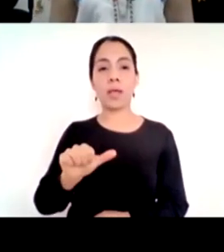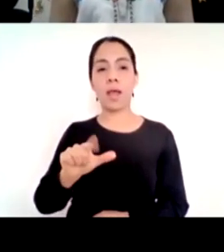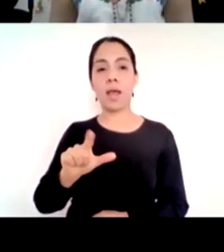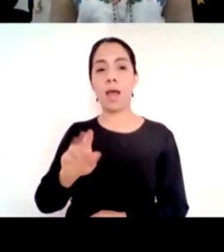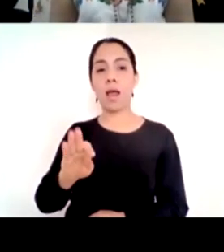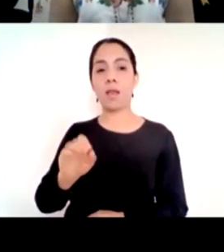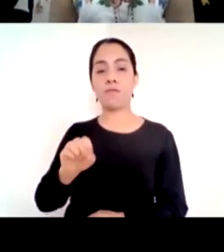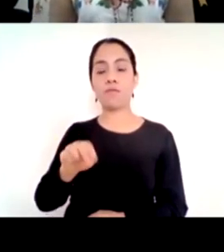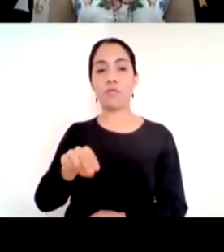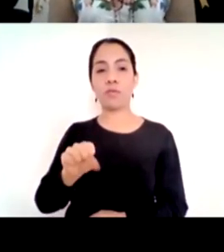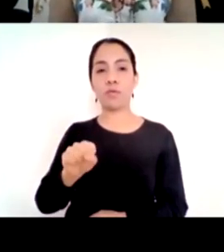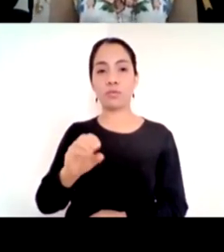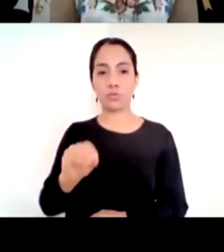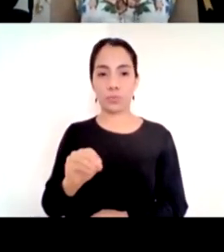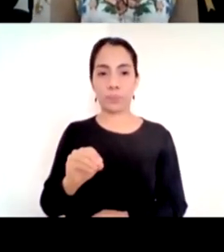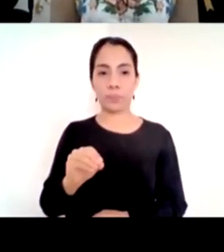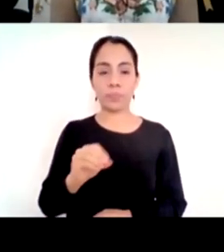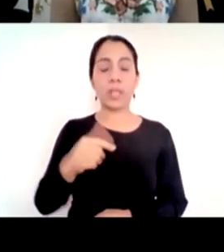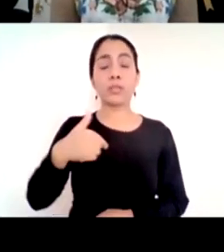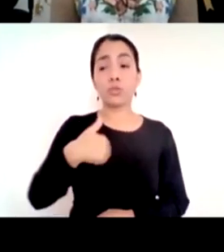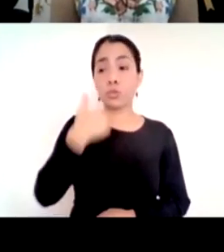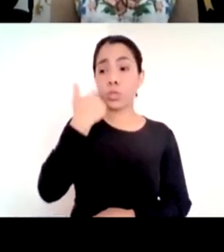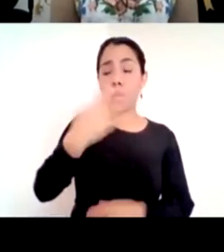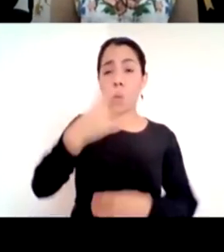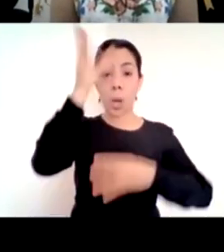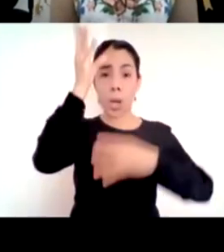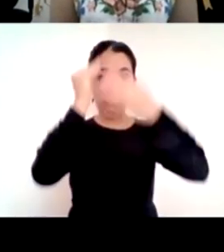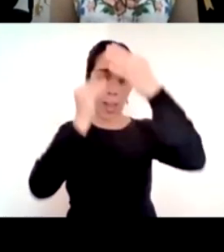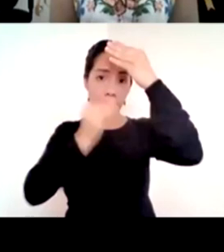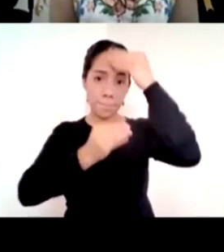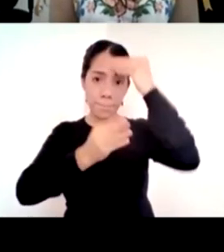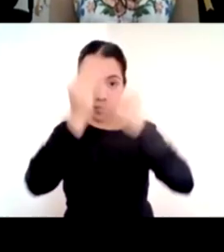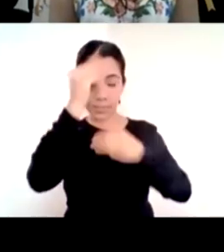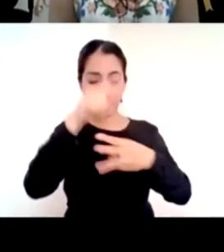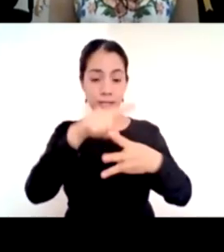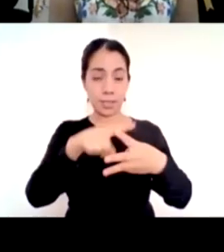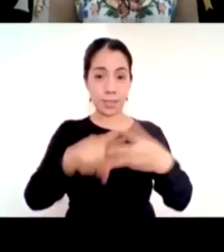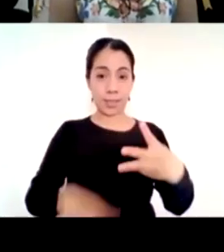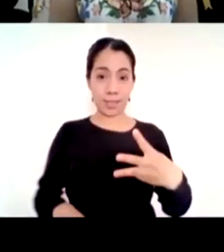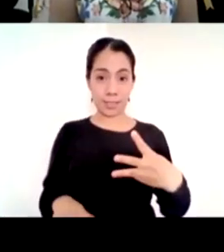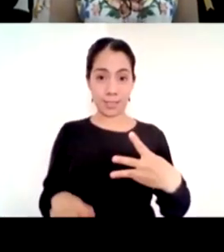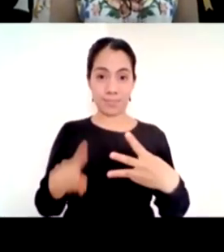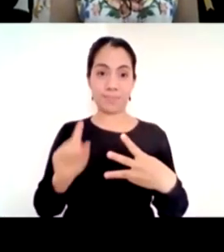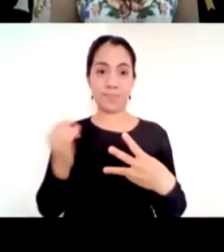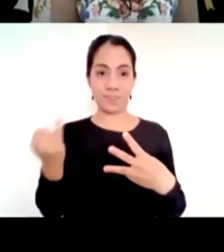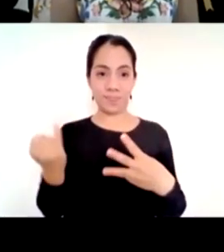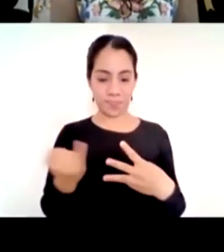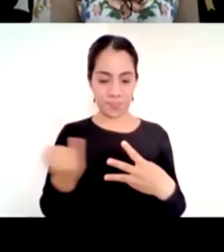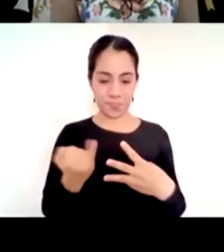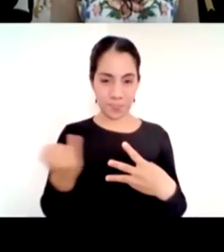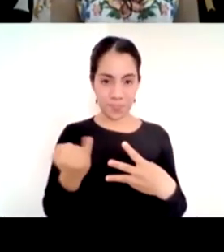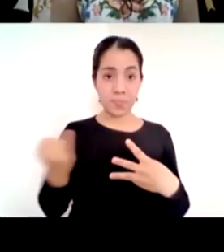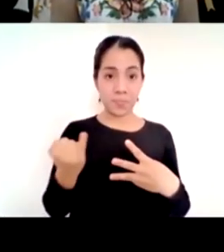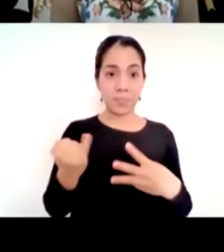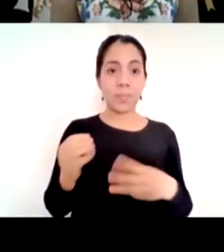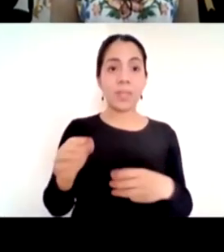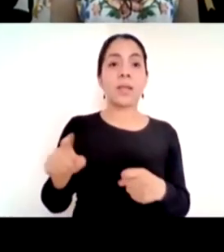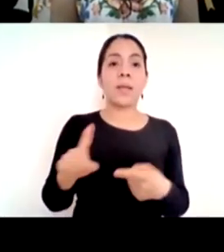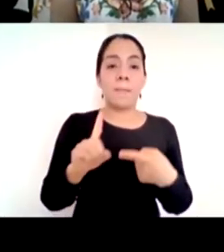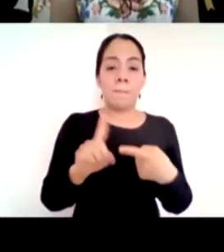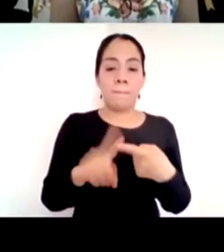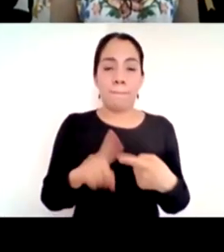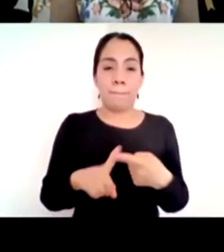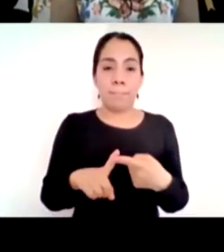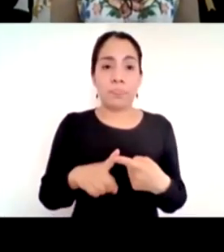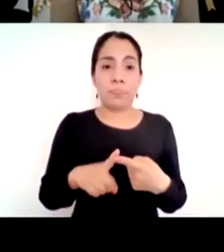precisaría son tres irónicamente creo que tenemos la gran oportunidad de darle un rostro humano al